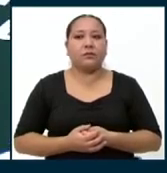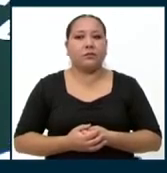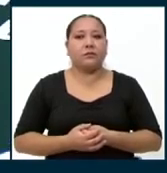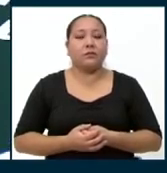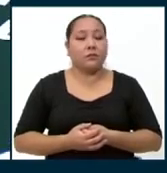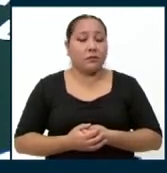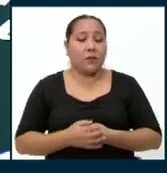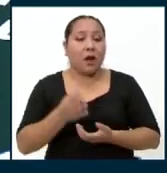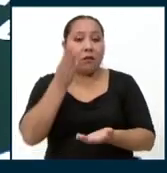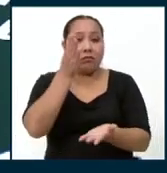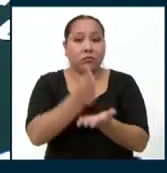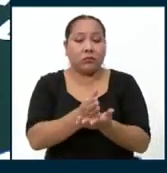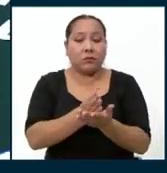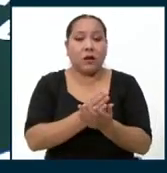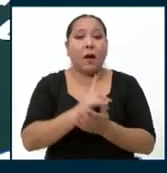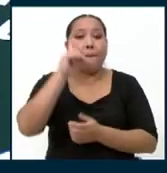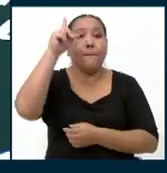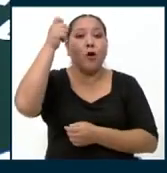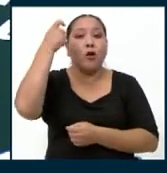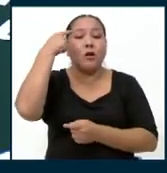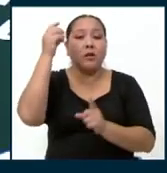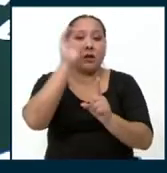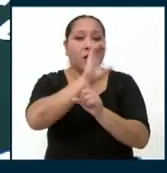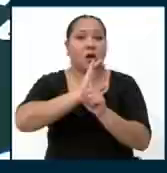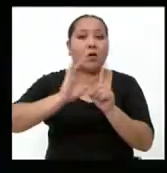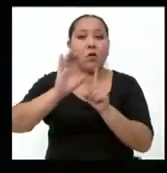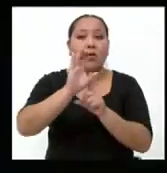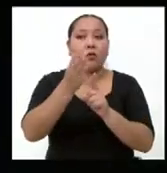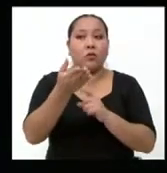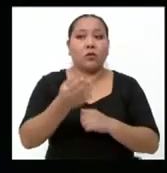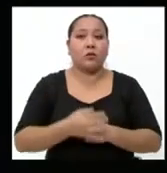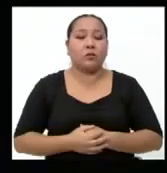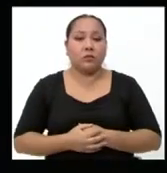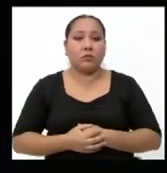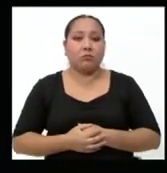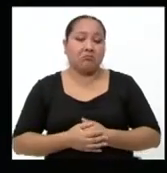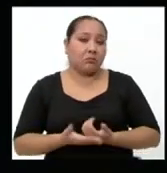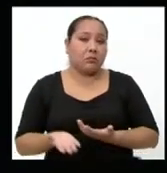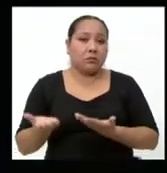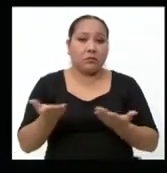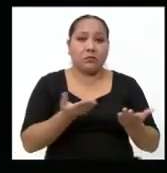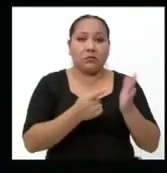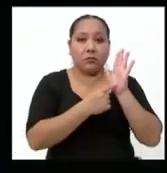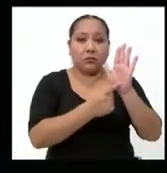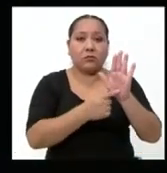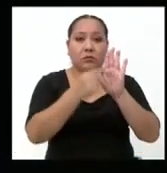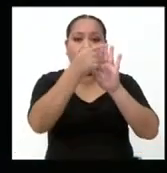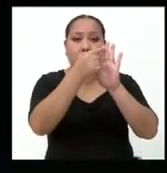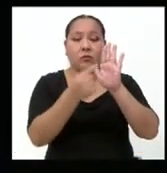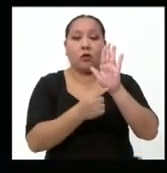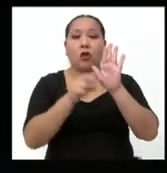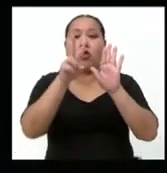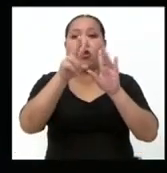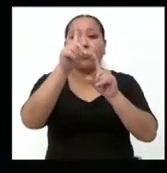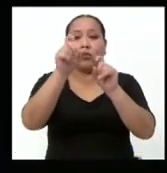Claramente ha caído, ¿verdad?, en política cultural. Tenemos entonces las dos preguntas de opción en la